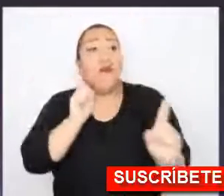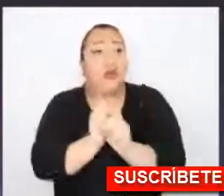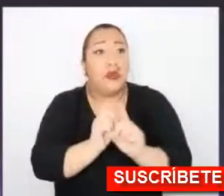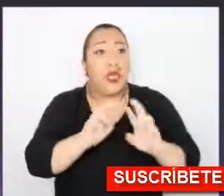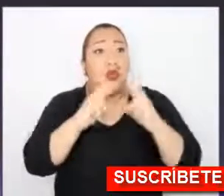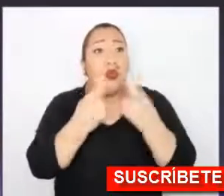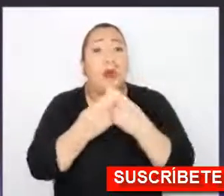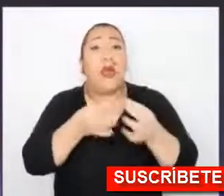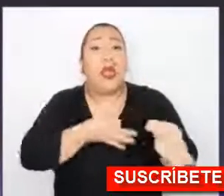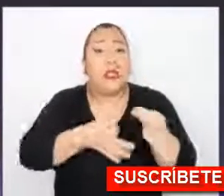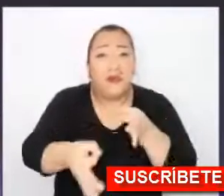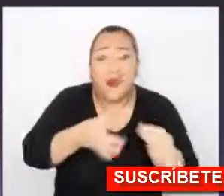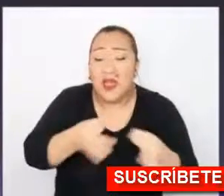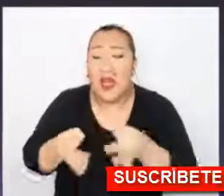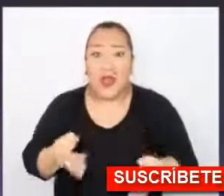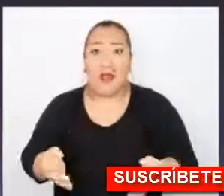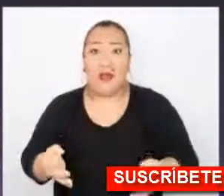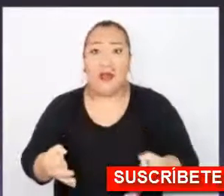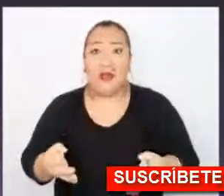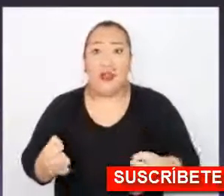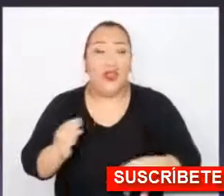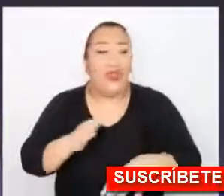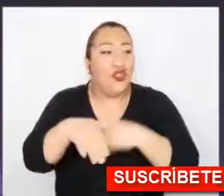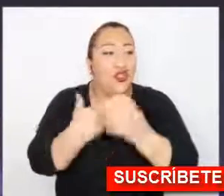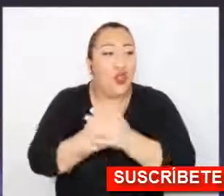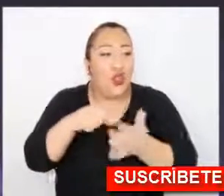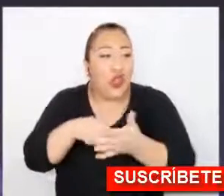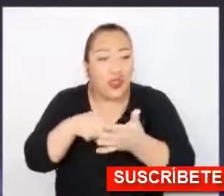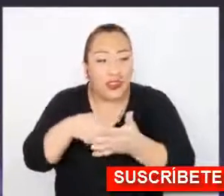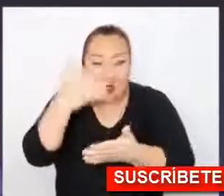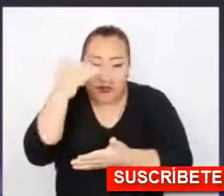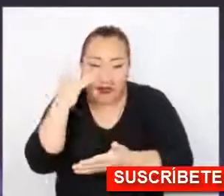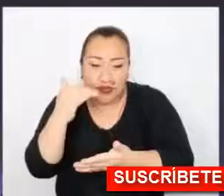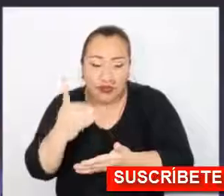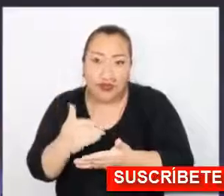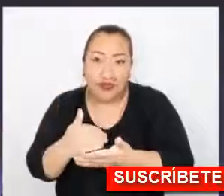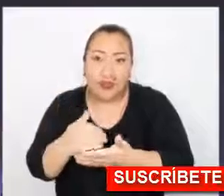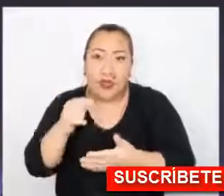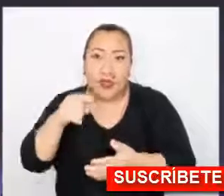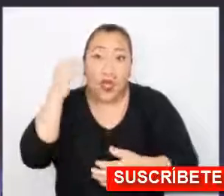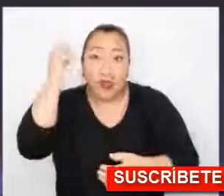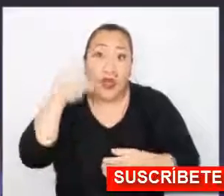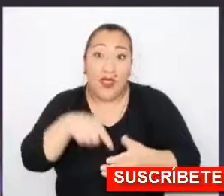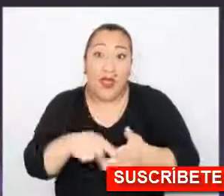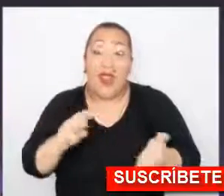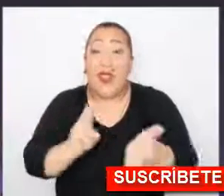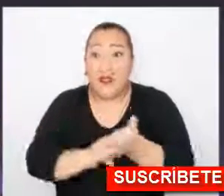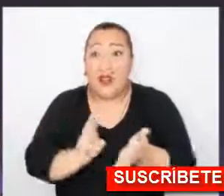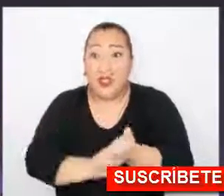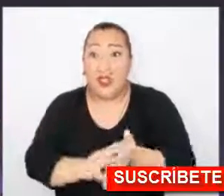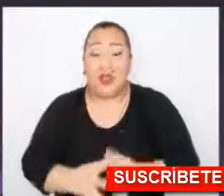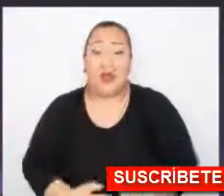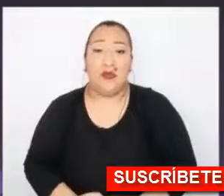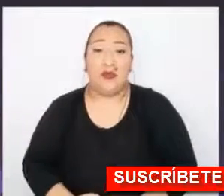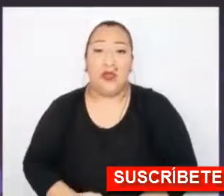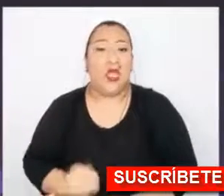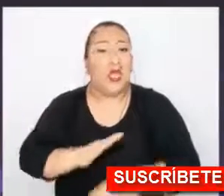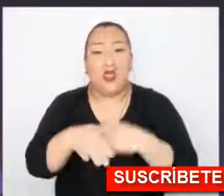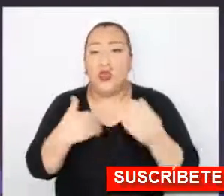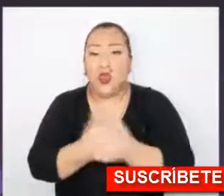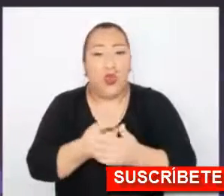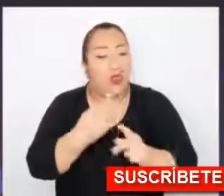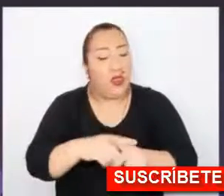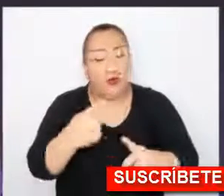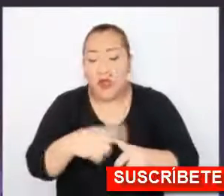para exponerle toda esta posición de la Defensoría del